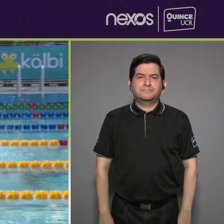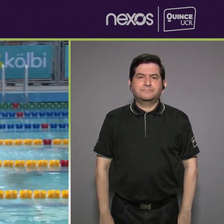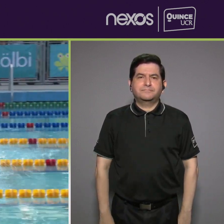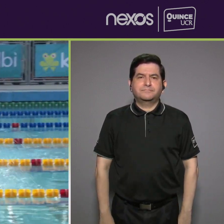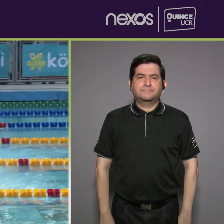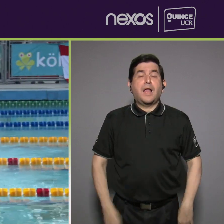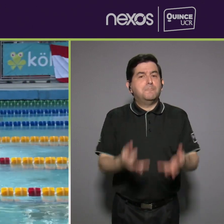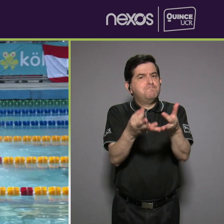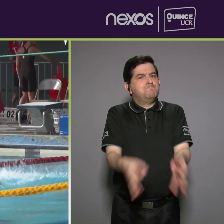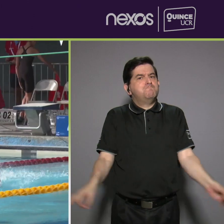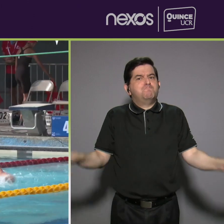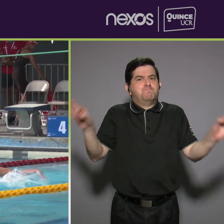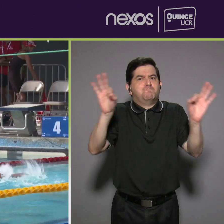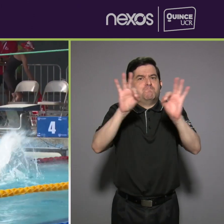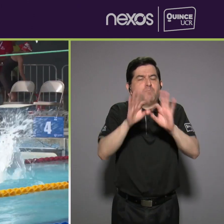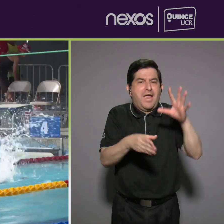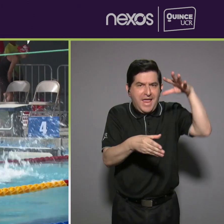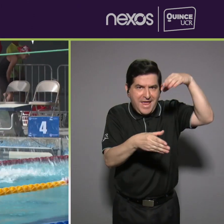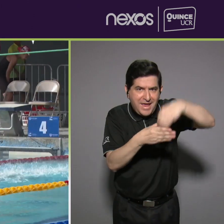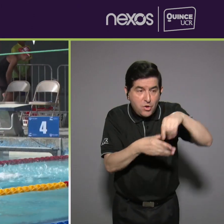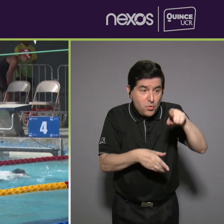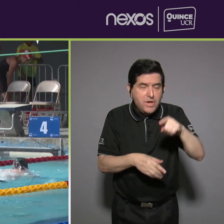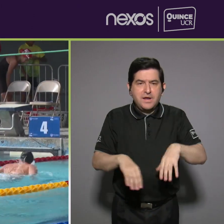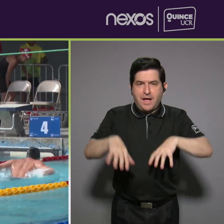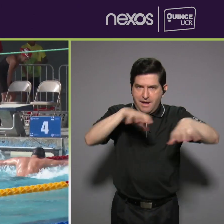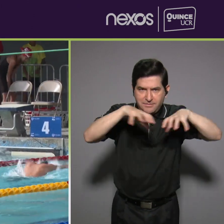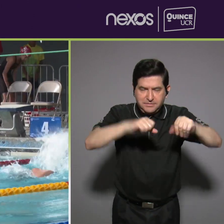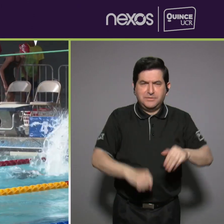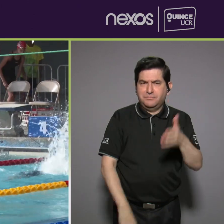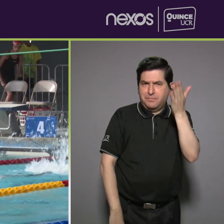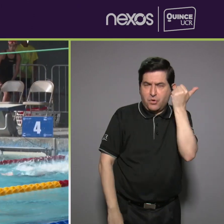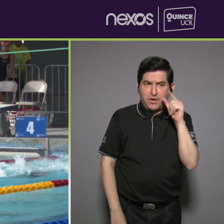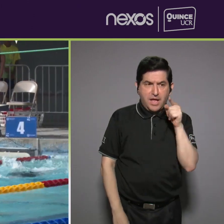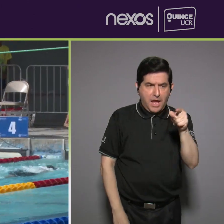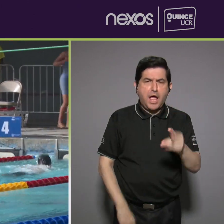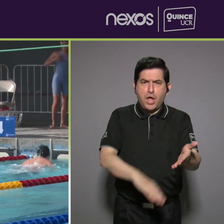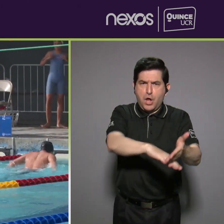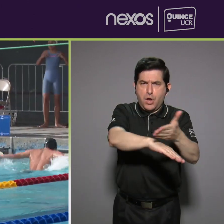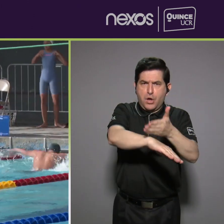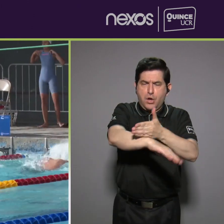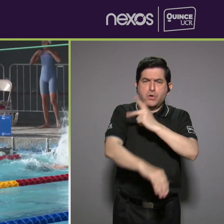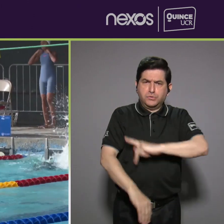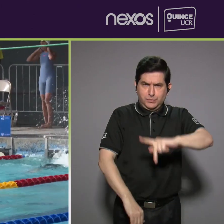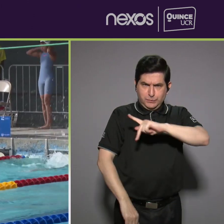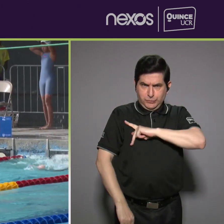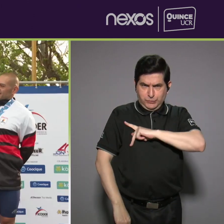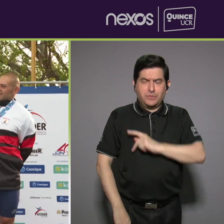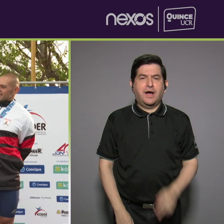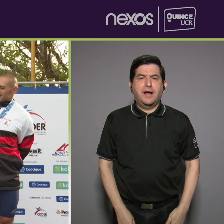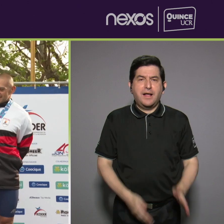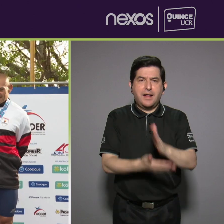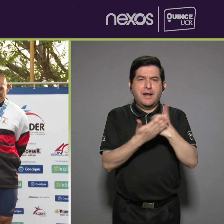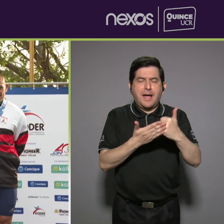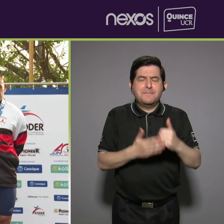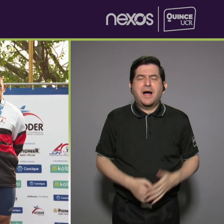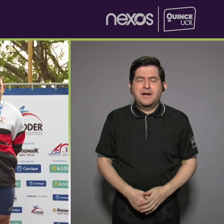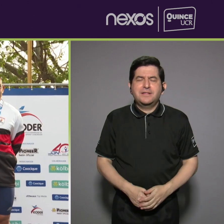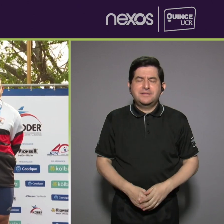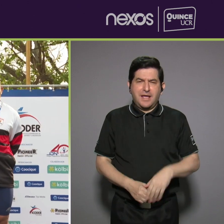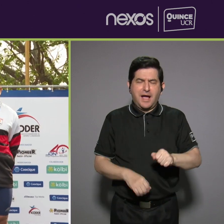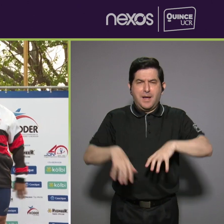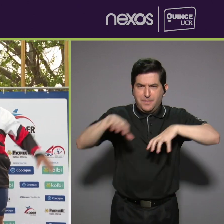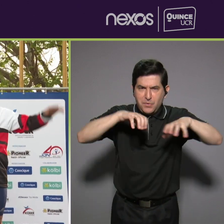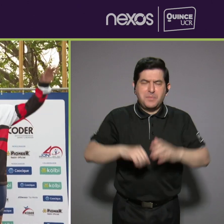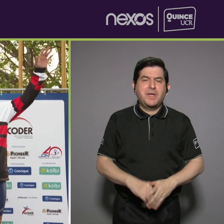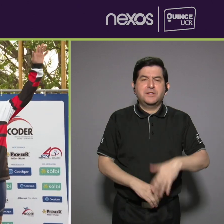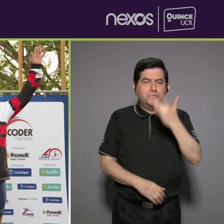Entonces es importantísimo que se incluyan este tipo de eventos, porque ellos van a crecer como personas, van a crecer la parte motriz, la intelectual,